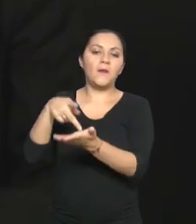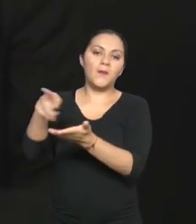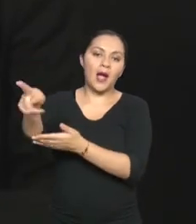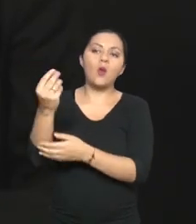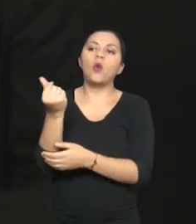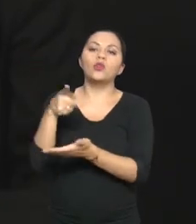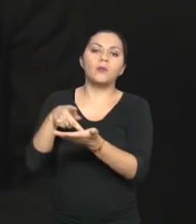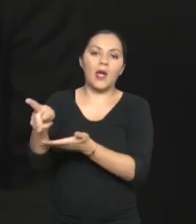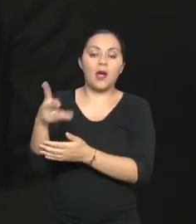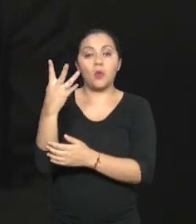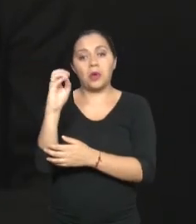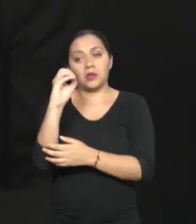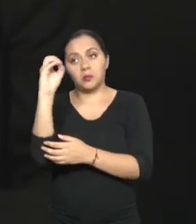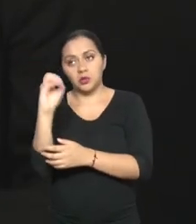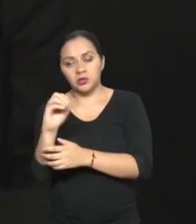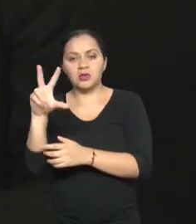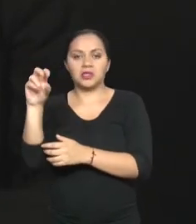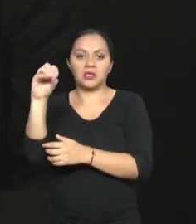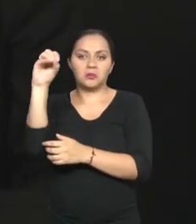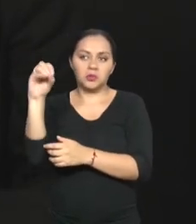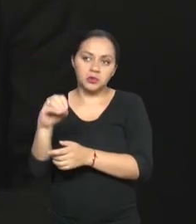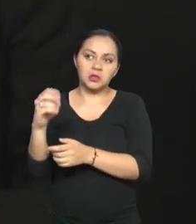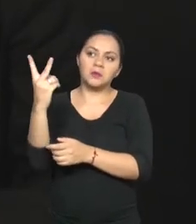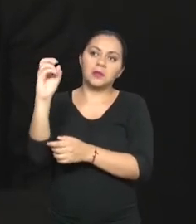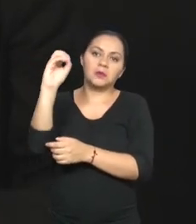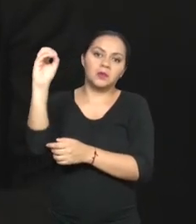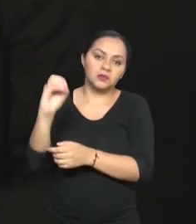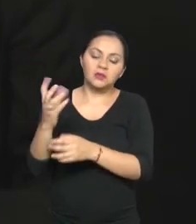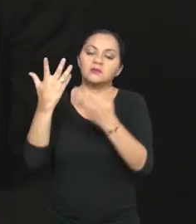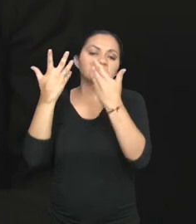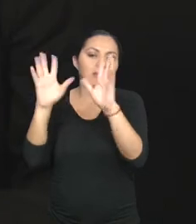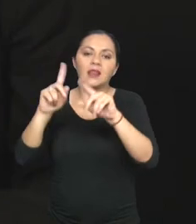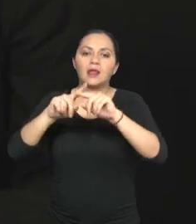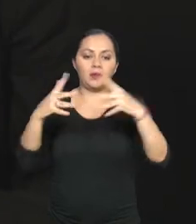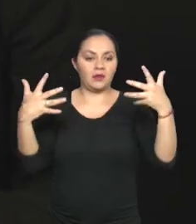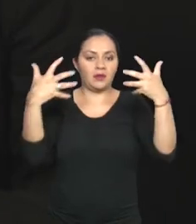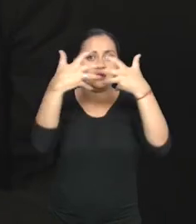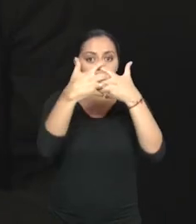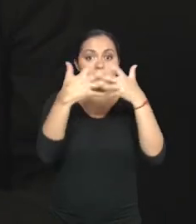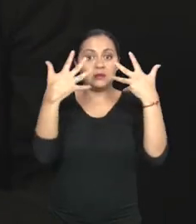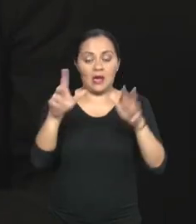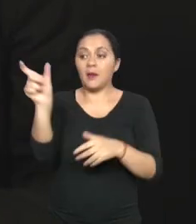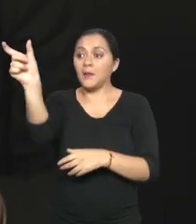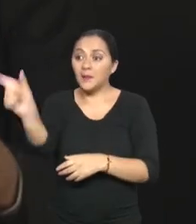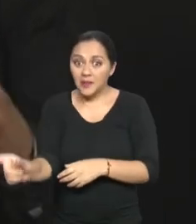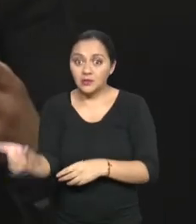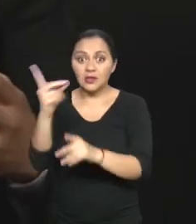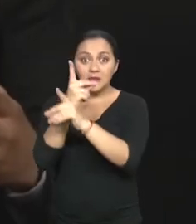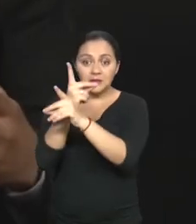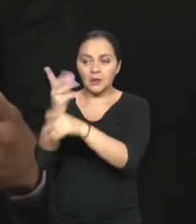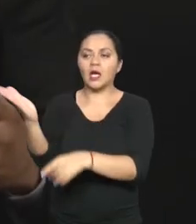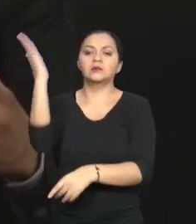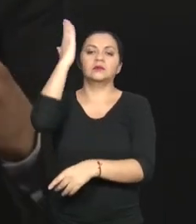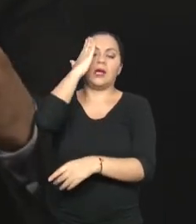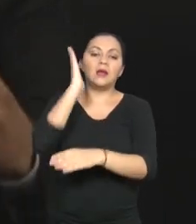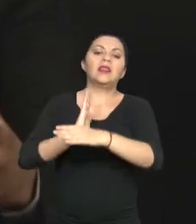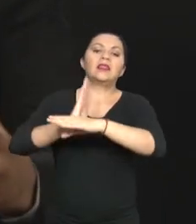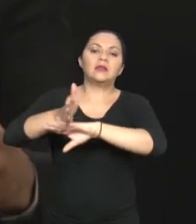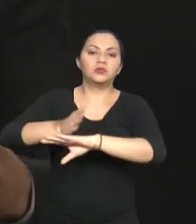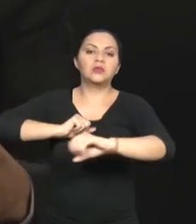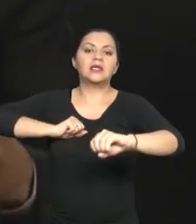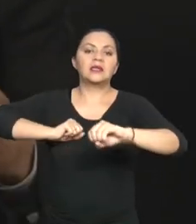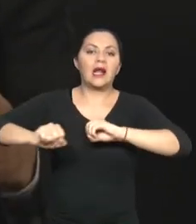del agente aduanero, se pone en conocimiento también del usuario, ¿no es cierto?, para que puedan hacer su trámite luego de